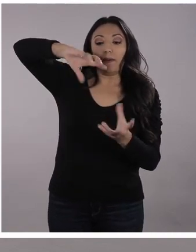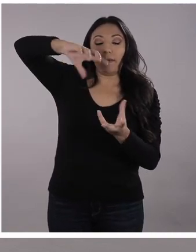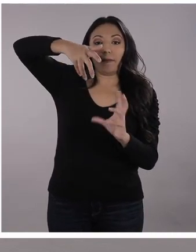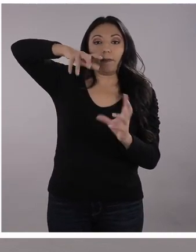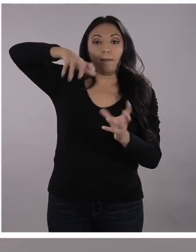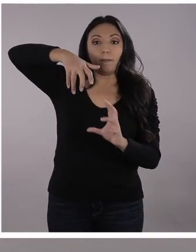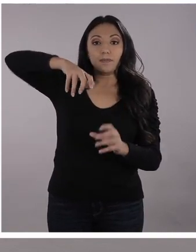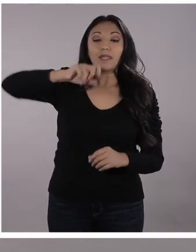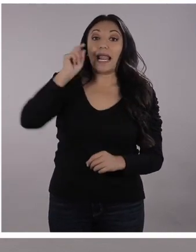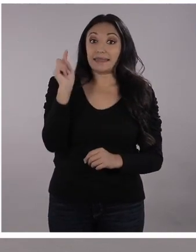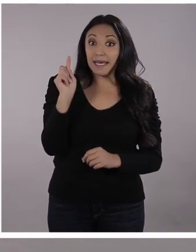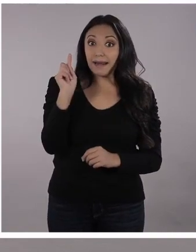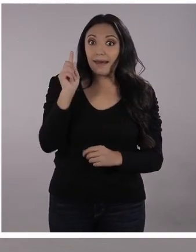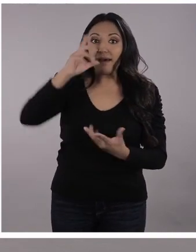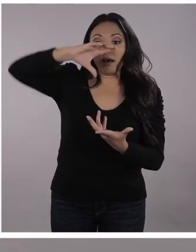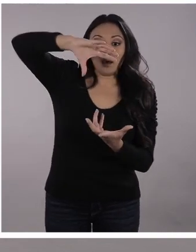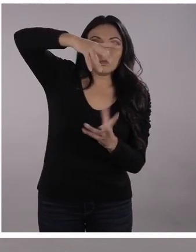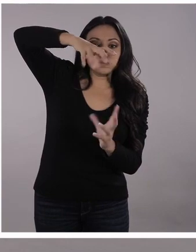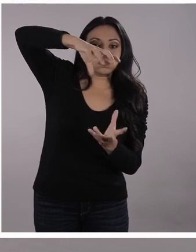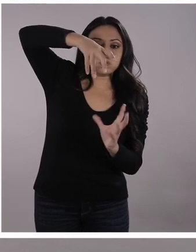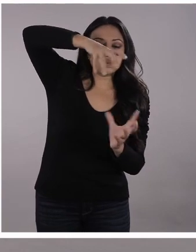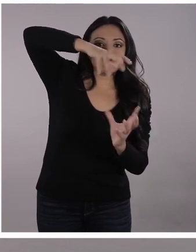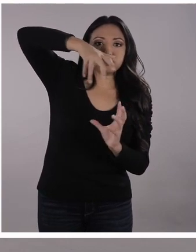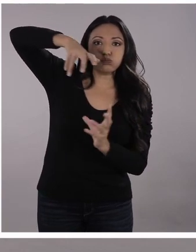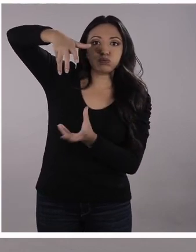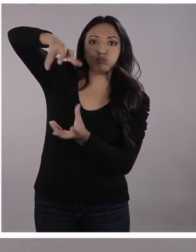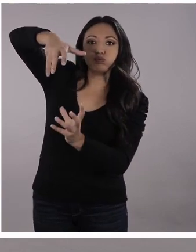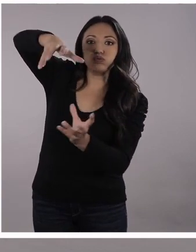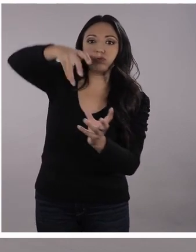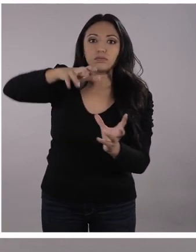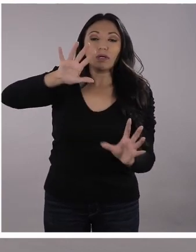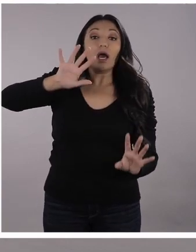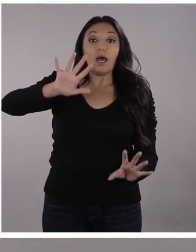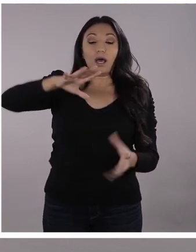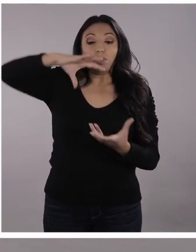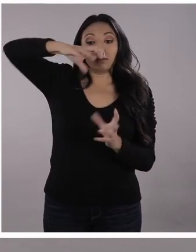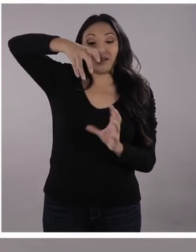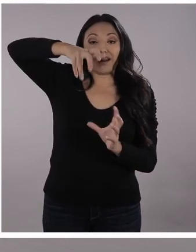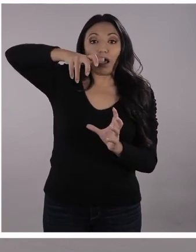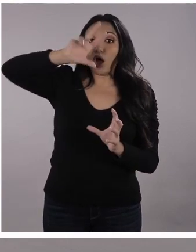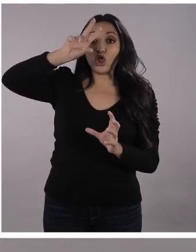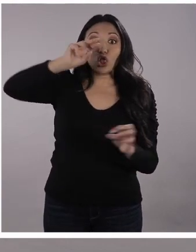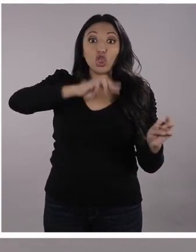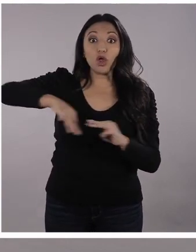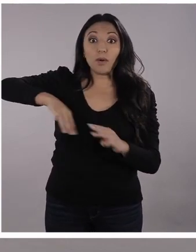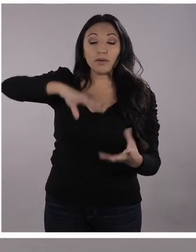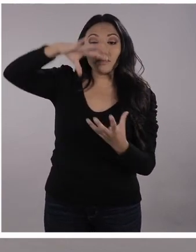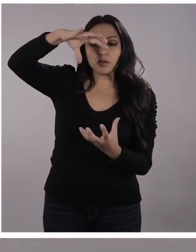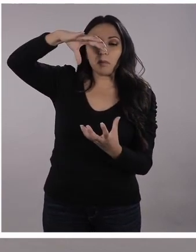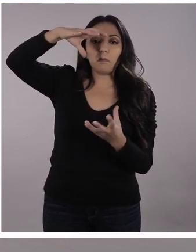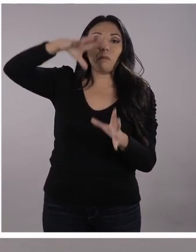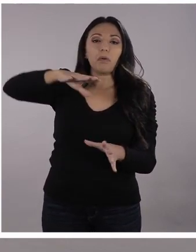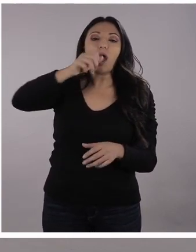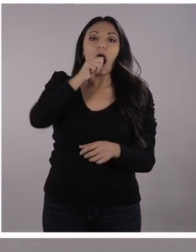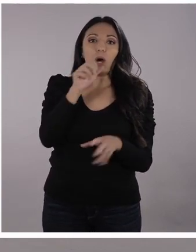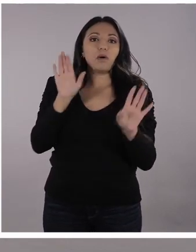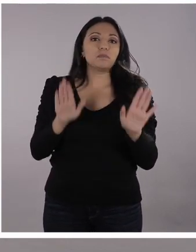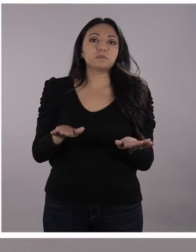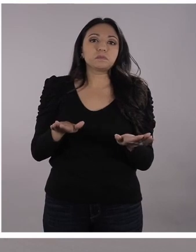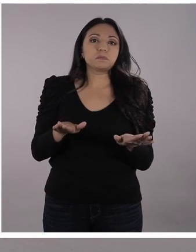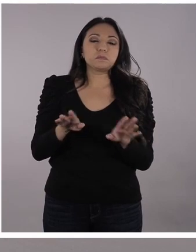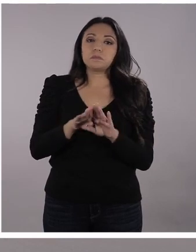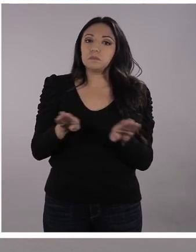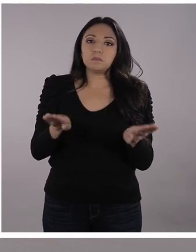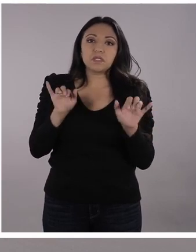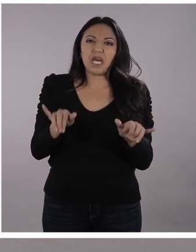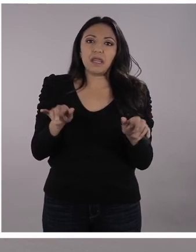rotación de la Tierra. Si la Tierra se quedara así como paralizada, estas pobres sufren como